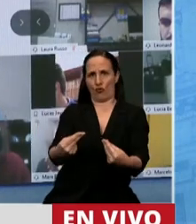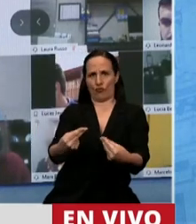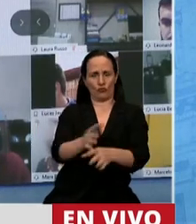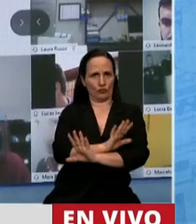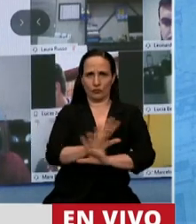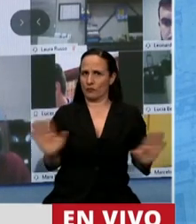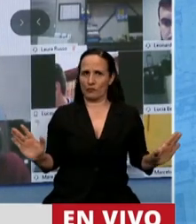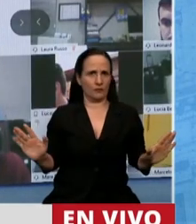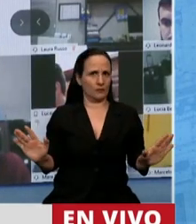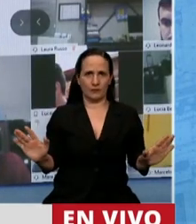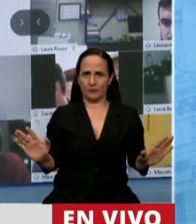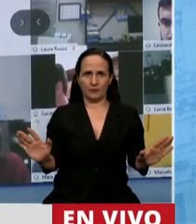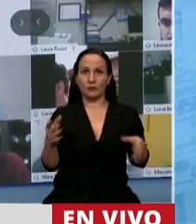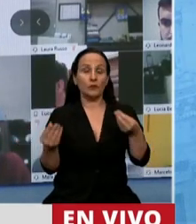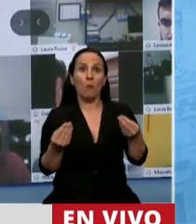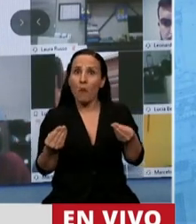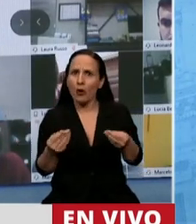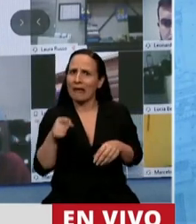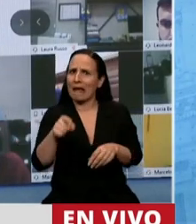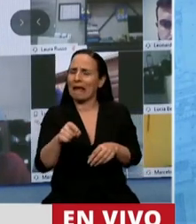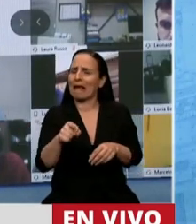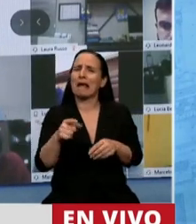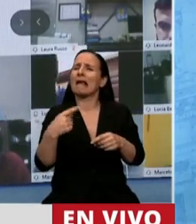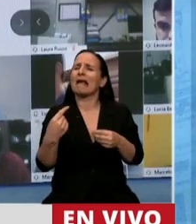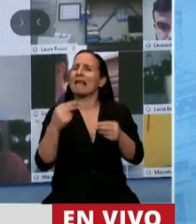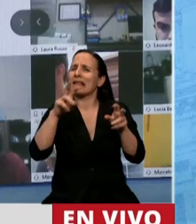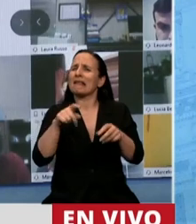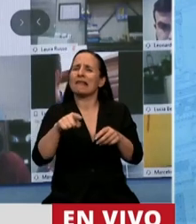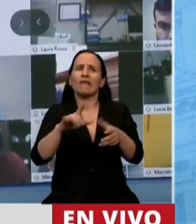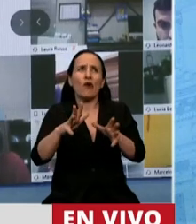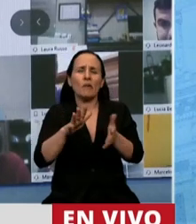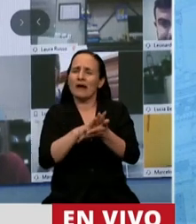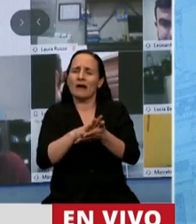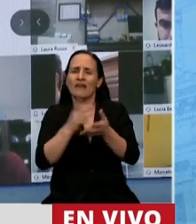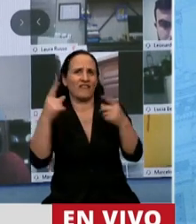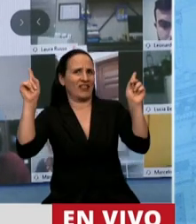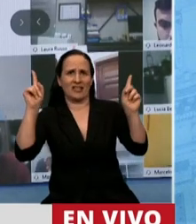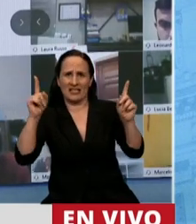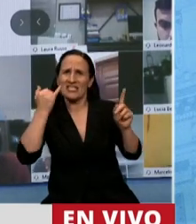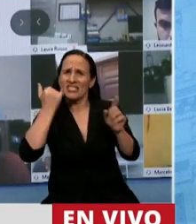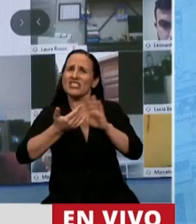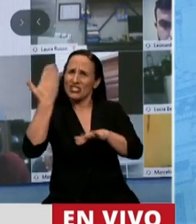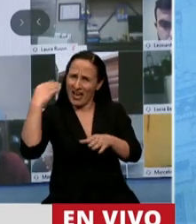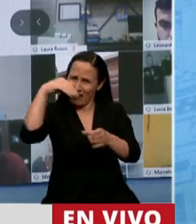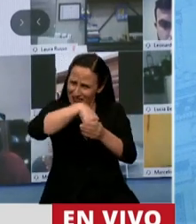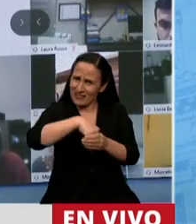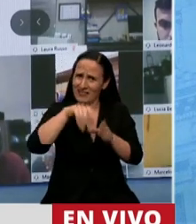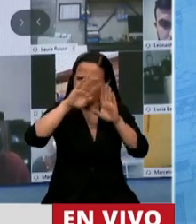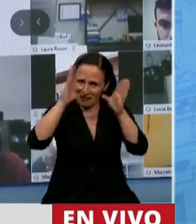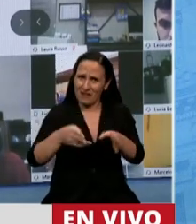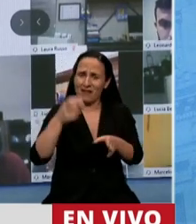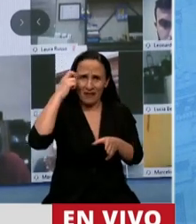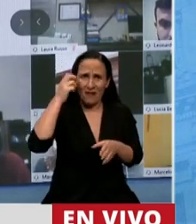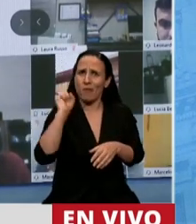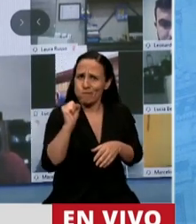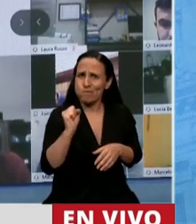Porque efectivamente nos parece que el camino a seguir es efectivamente otro. De hecho lo recorrimos en esta misma Cámara y